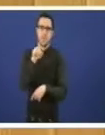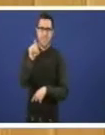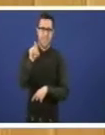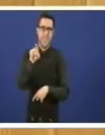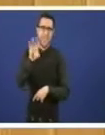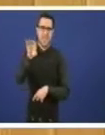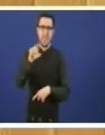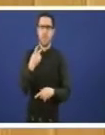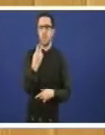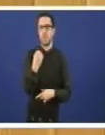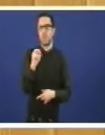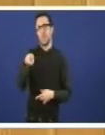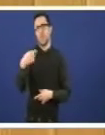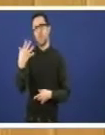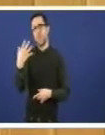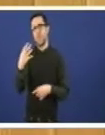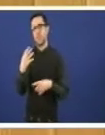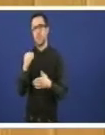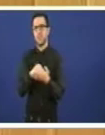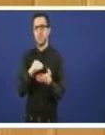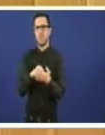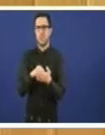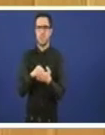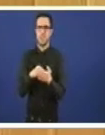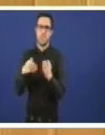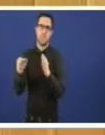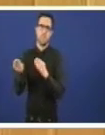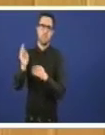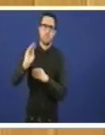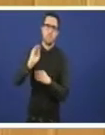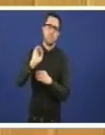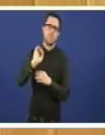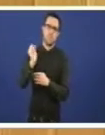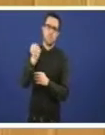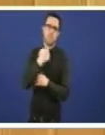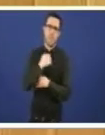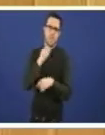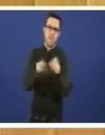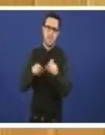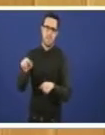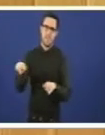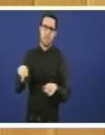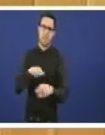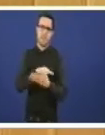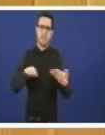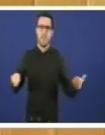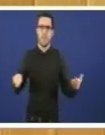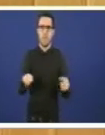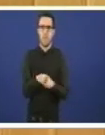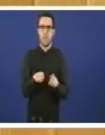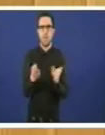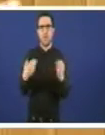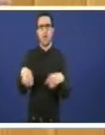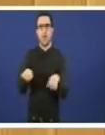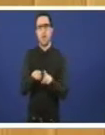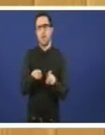,5 veces máis de habitantes que Galiza, non opta por un modelo centralizado como que optan vostedes, donde todo o